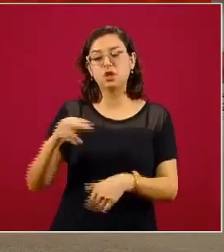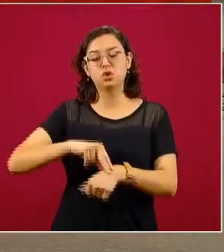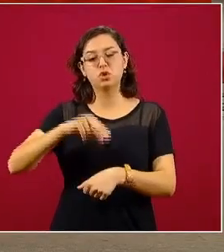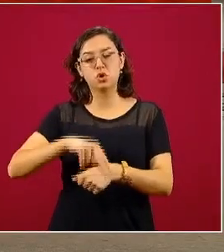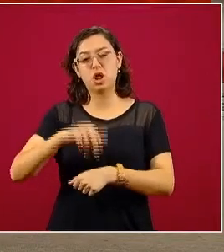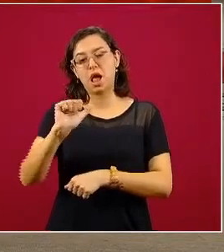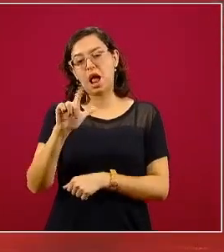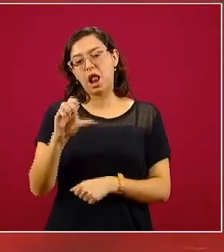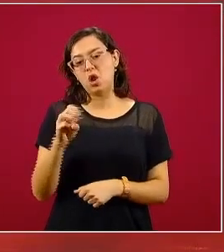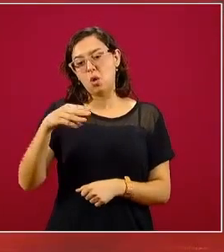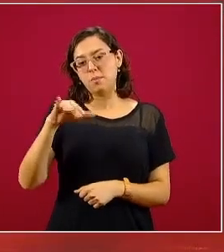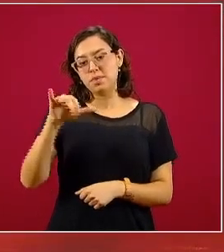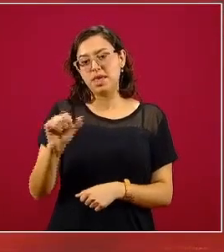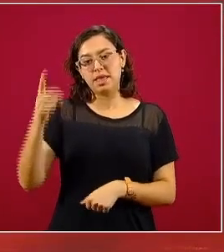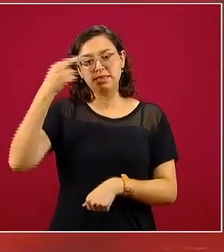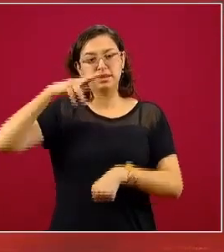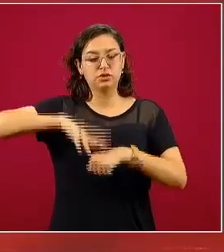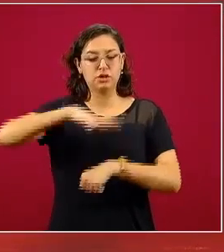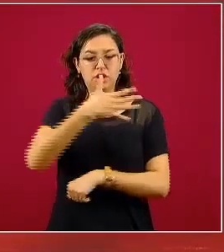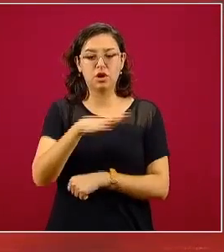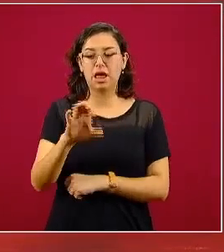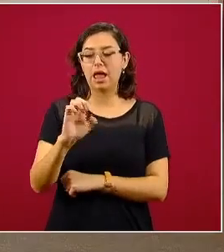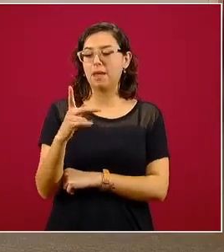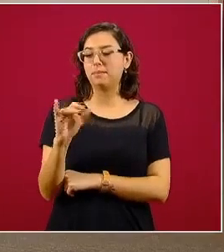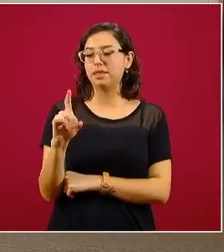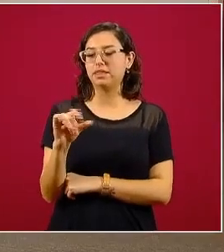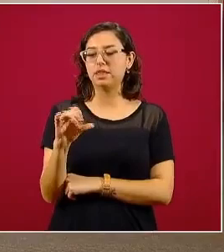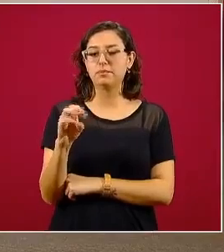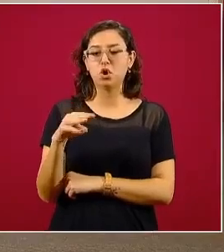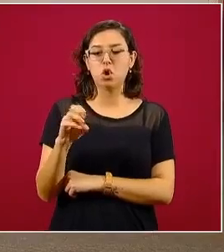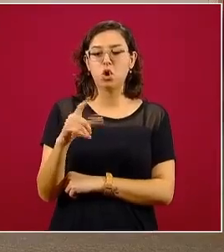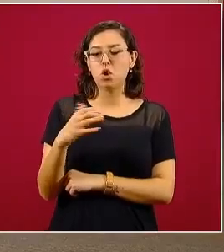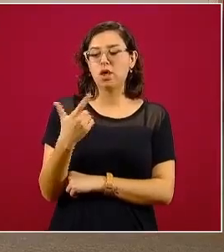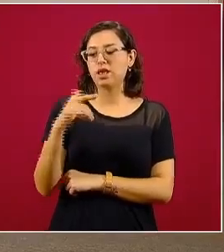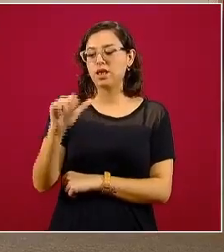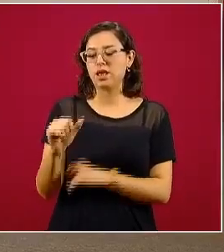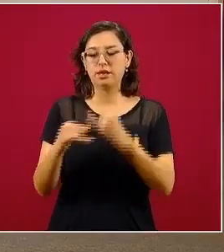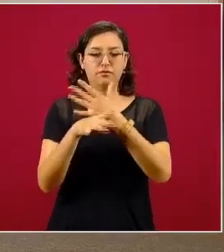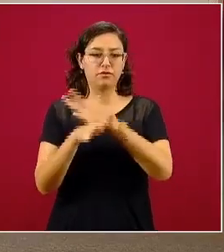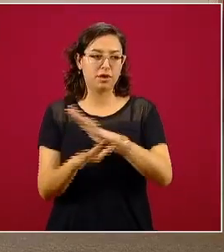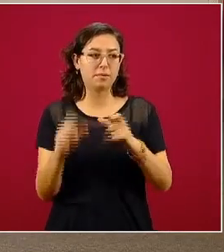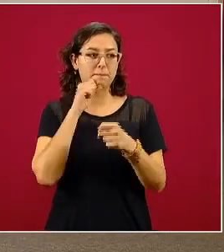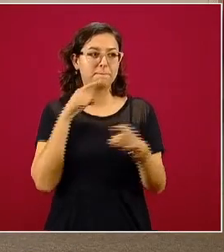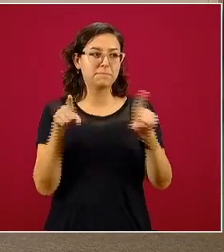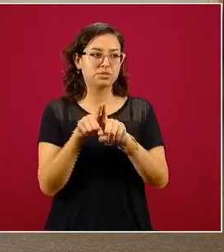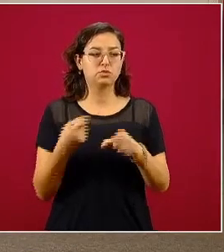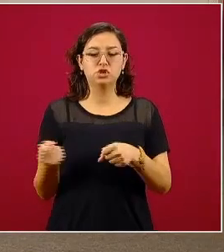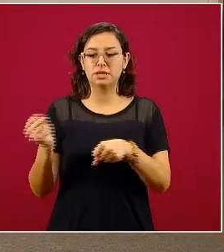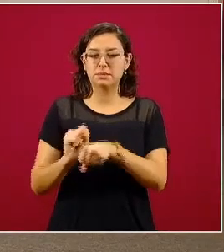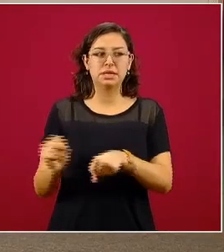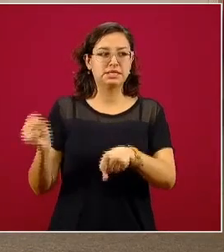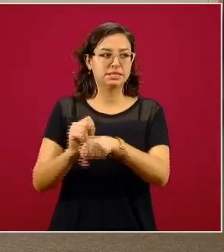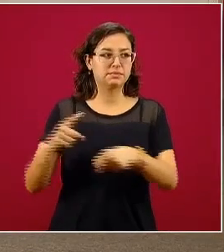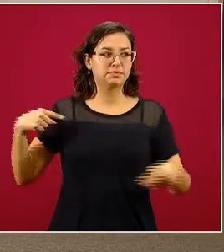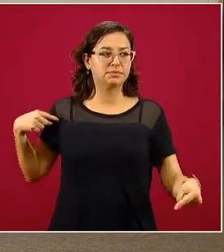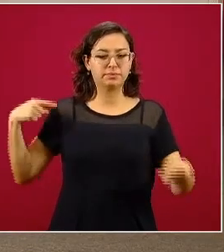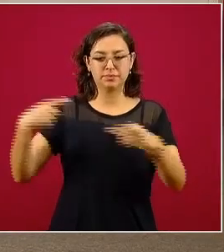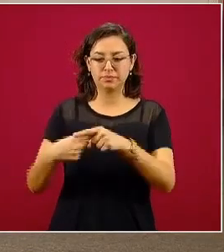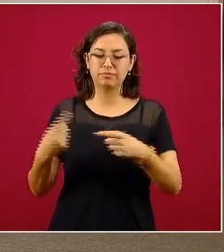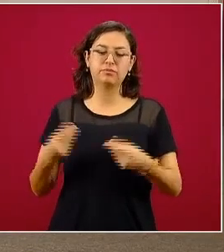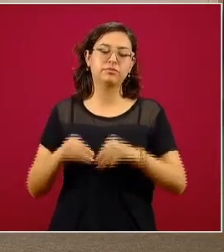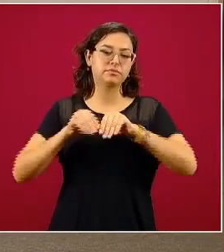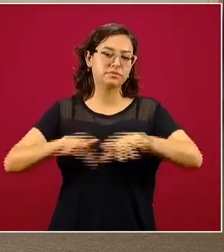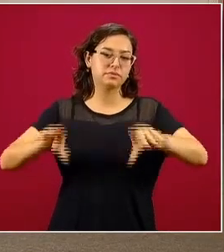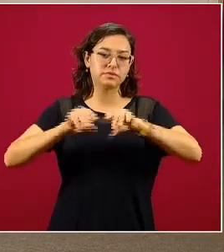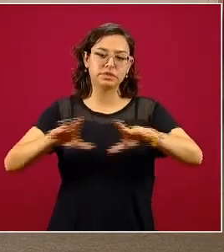Salomía, director general de Epidemiología, junto con la información semanal sobre los detalles de las características clínicas y demográficas de